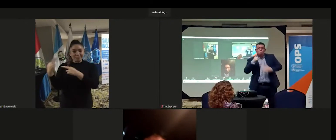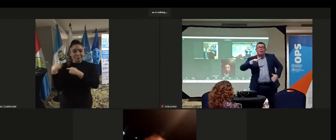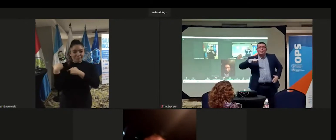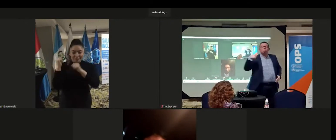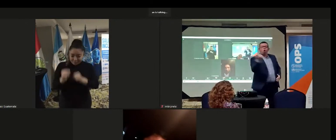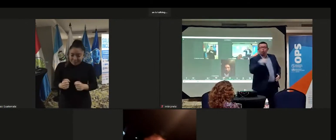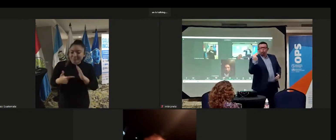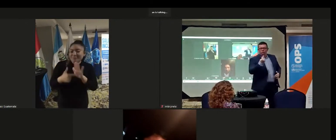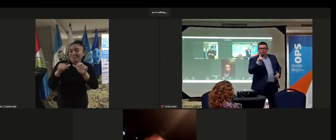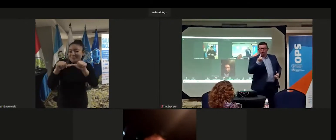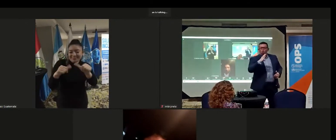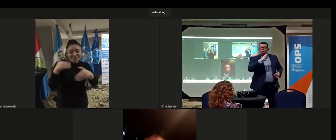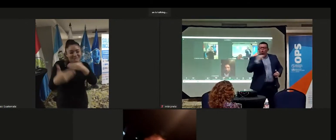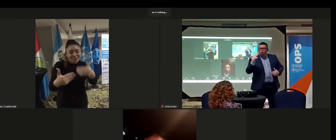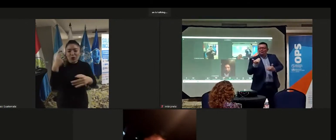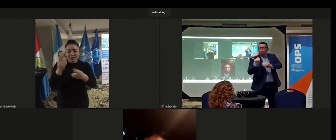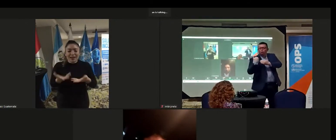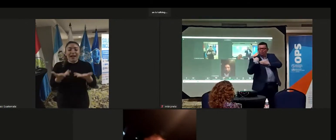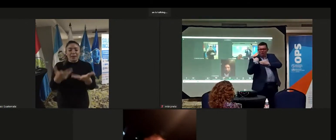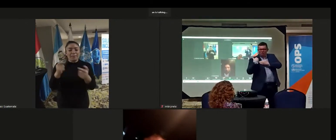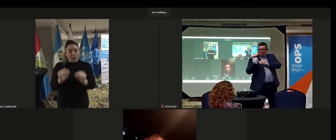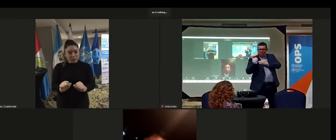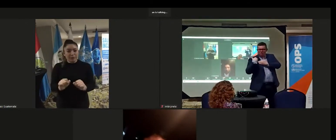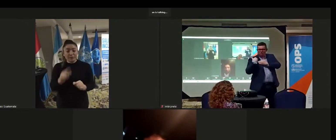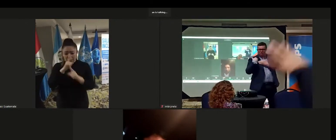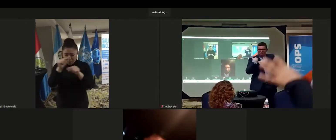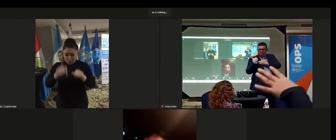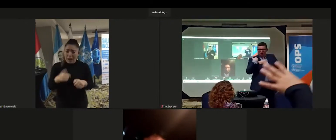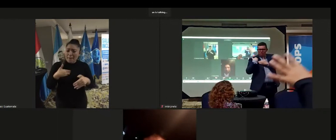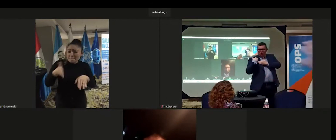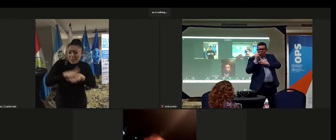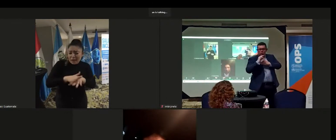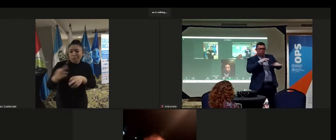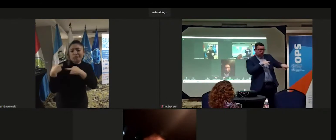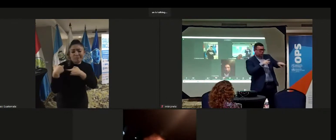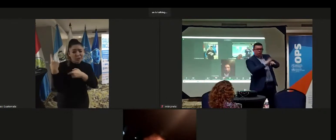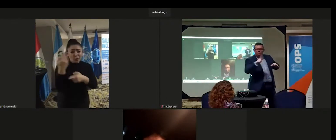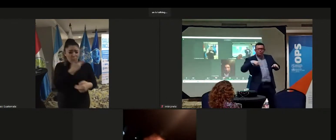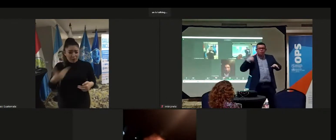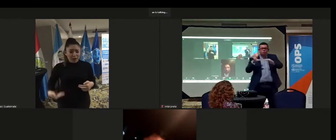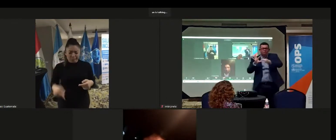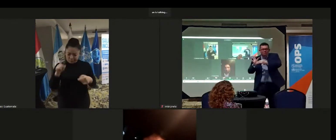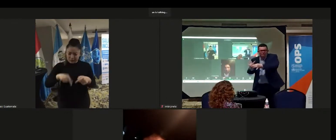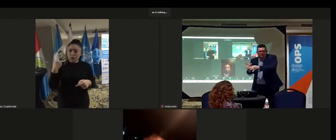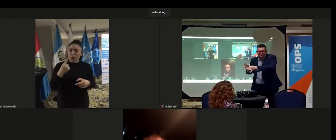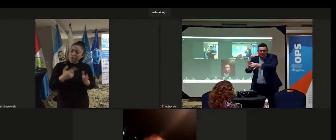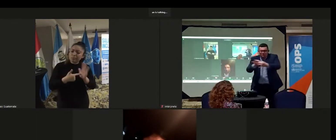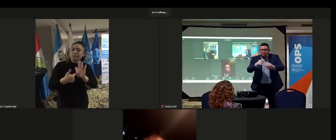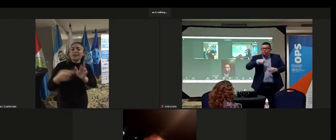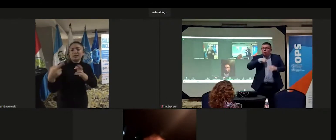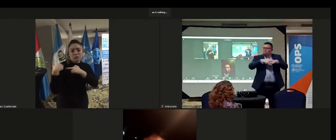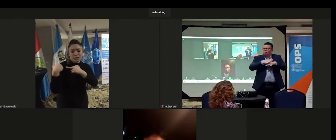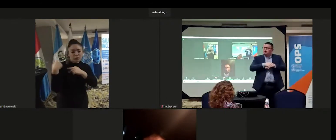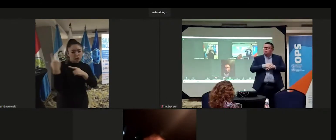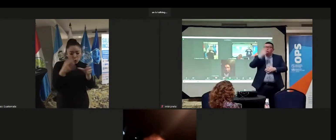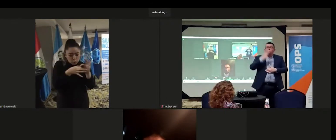desde sentarnos con todos los que tengamos que tener responsabilidad, y entender que no es responsabilidad de gobierno, todos somos corresponsables, todos